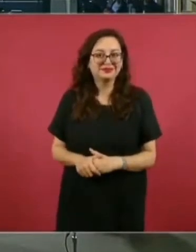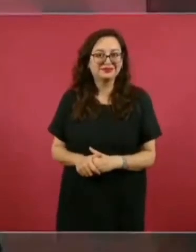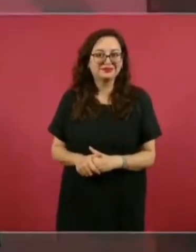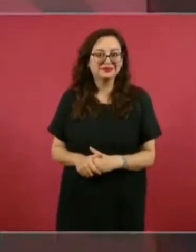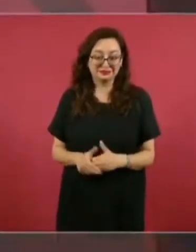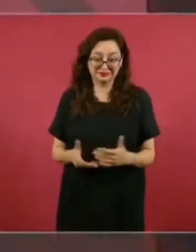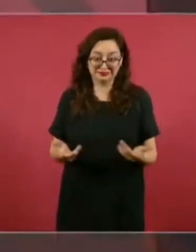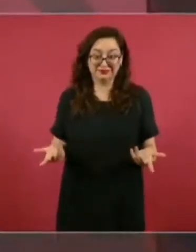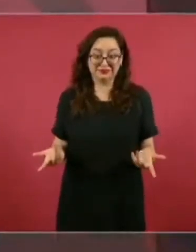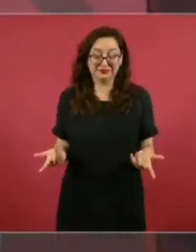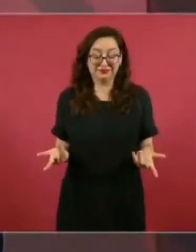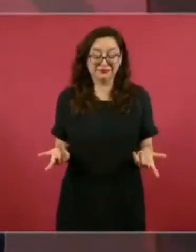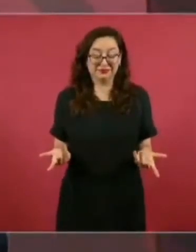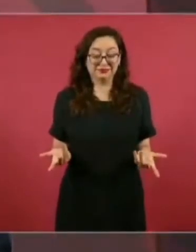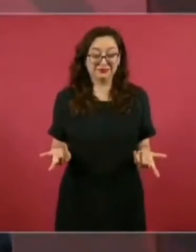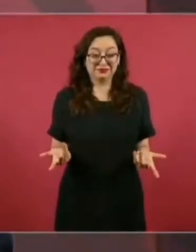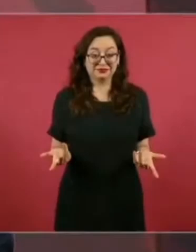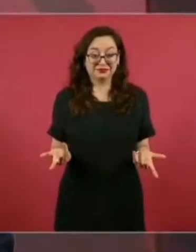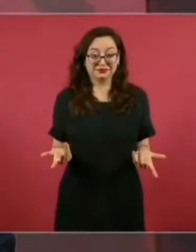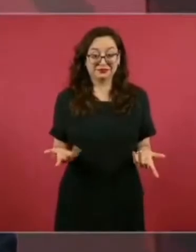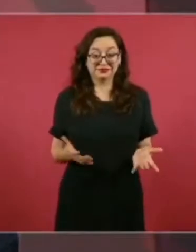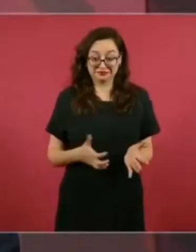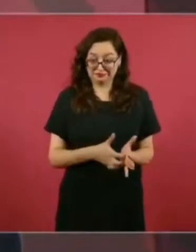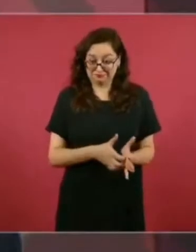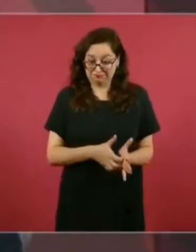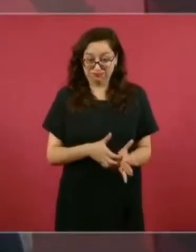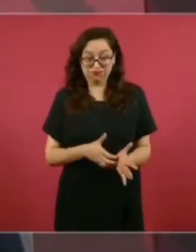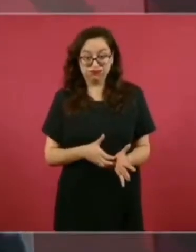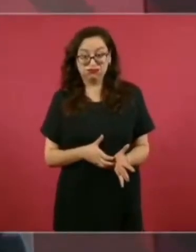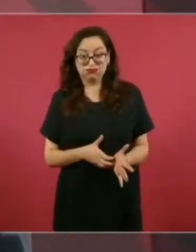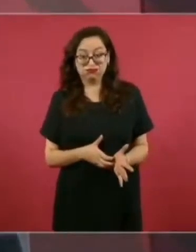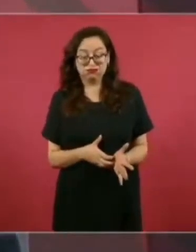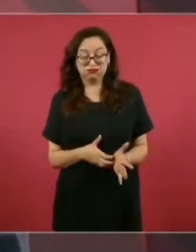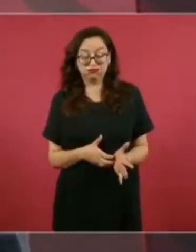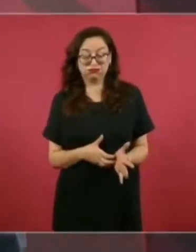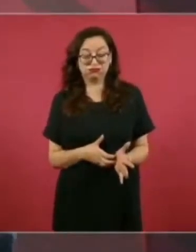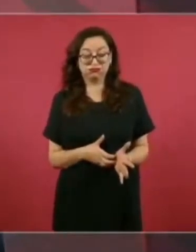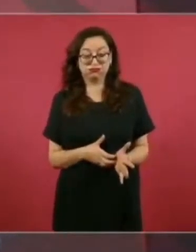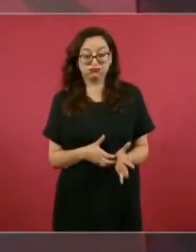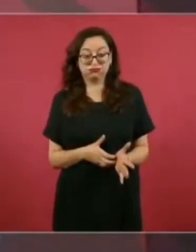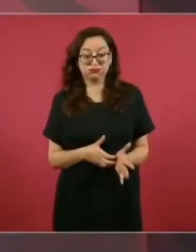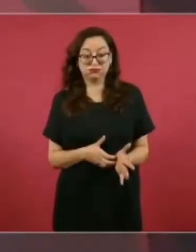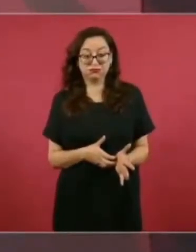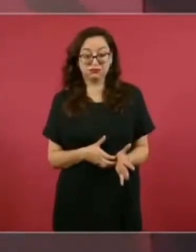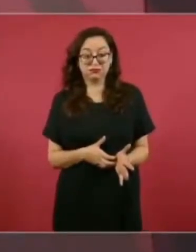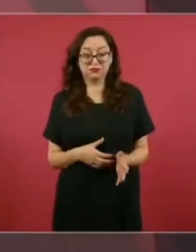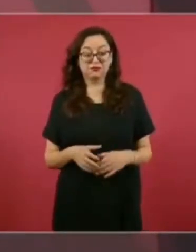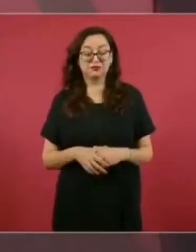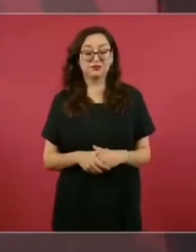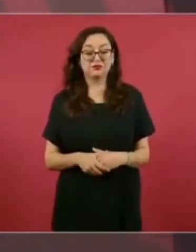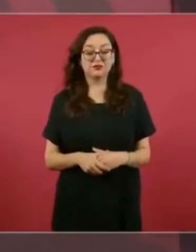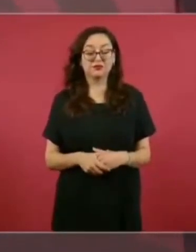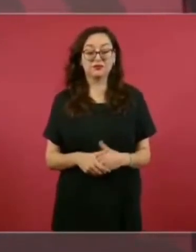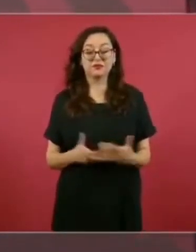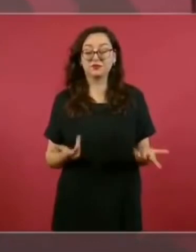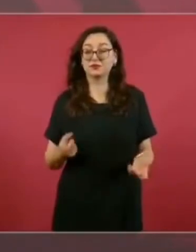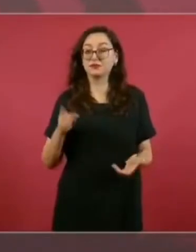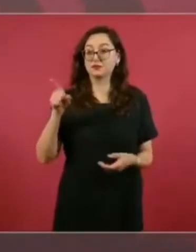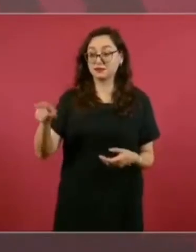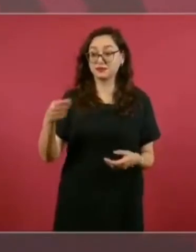Estábamos hablando de que construyeron 34, 35 mil obreros